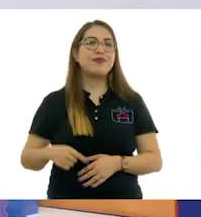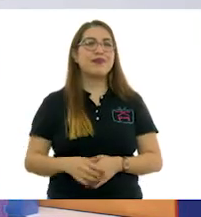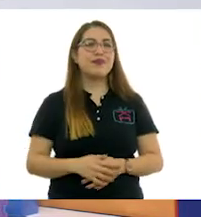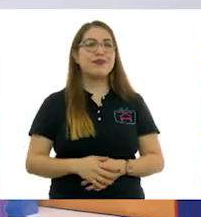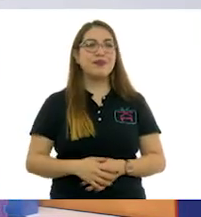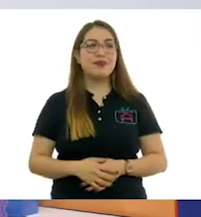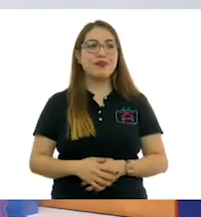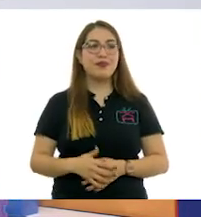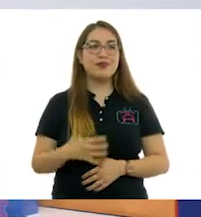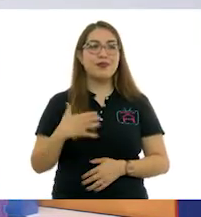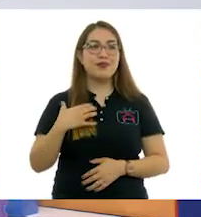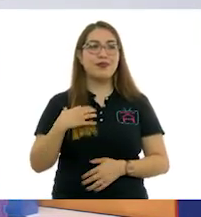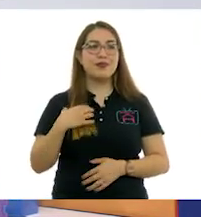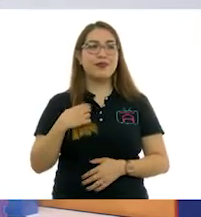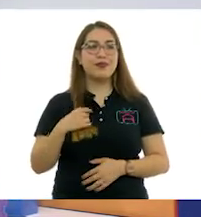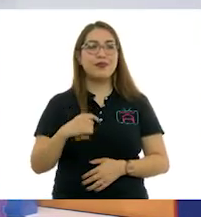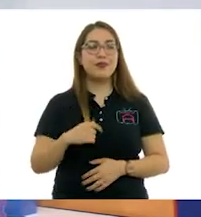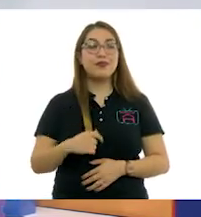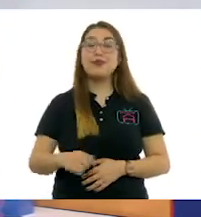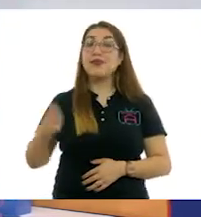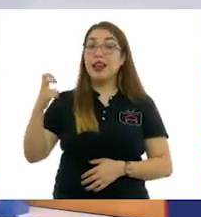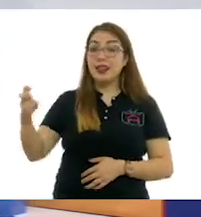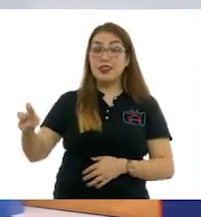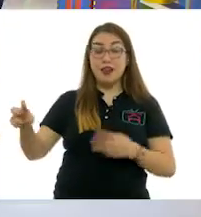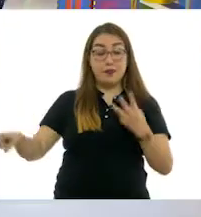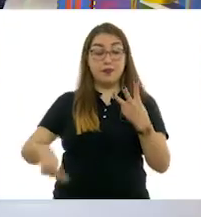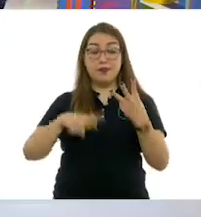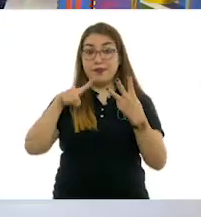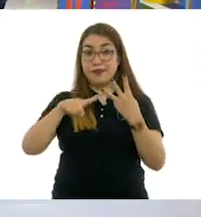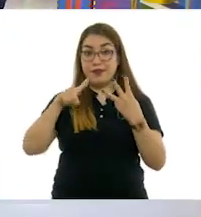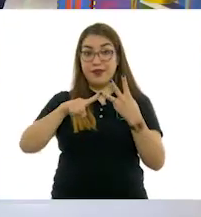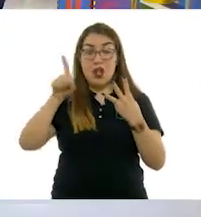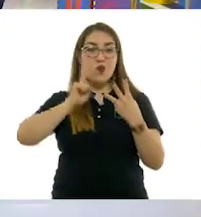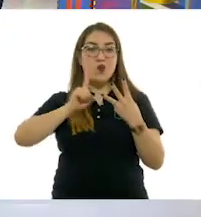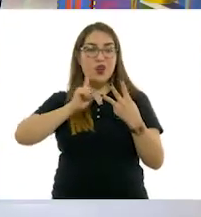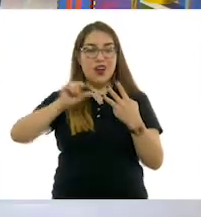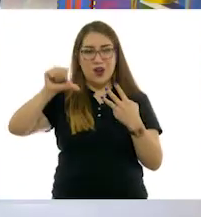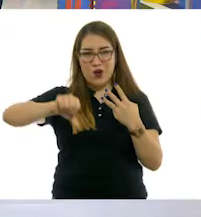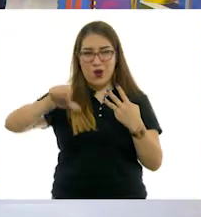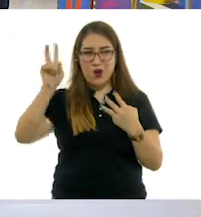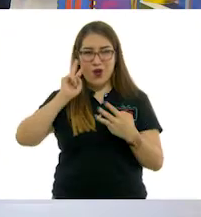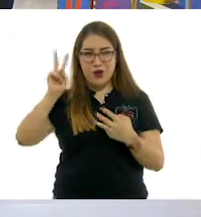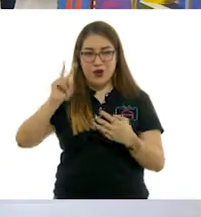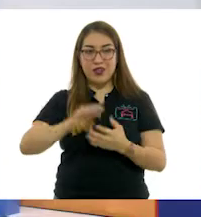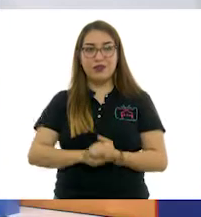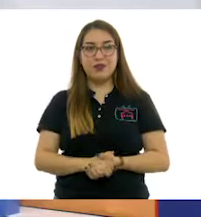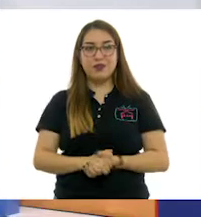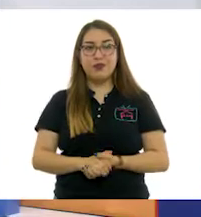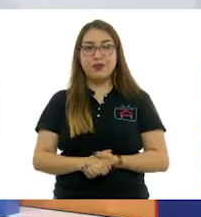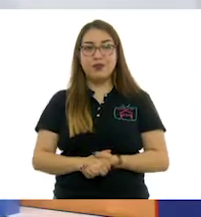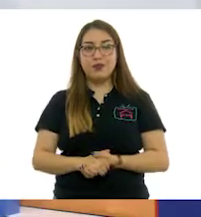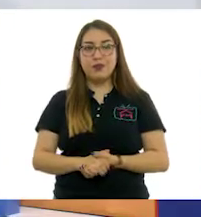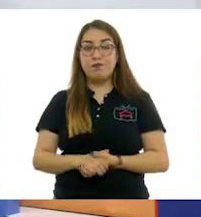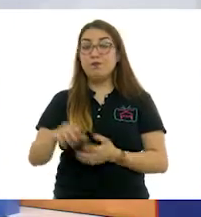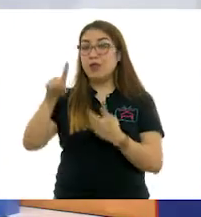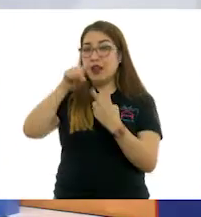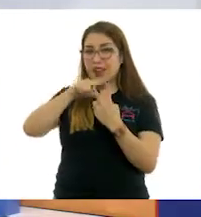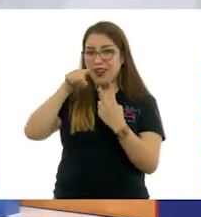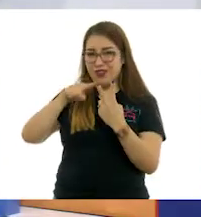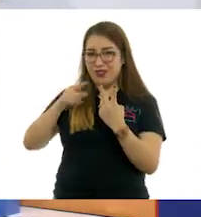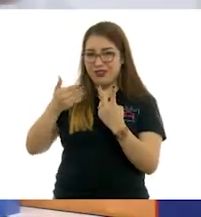pintora maravillosa. nuestra tercer pintora que vamos a ver. Pero ellas dos compartían